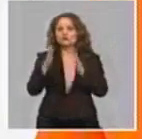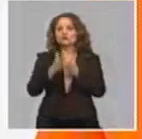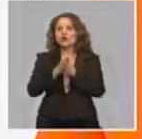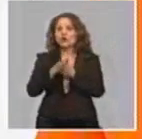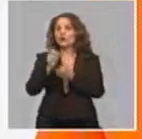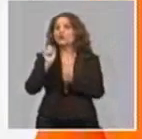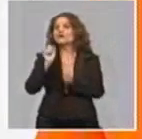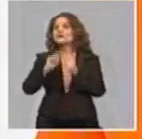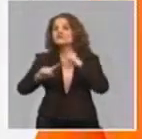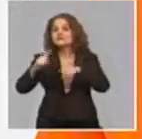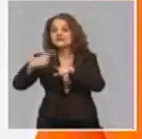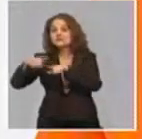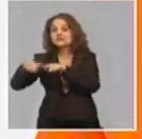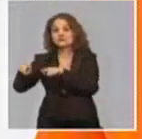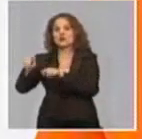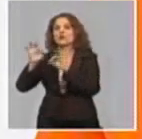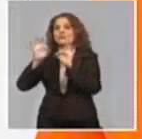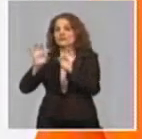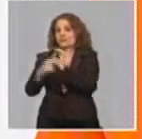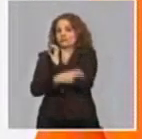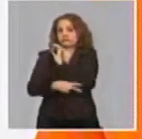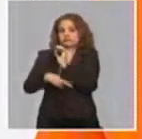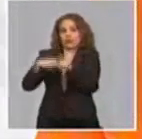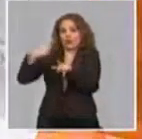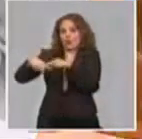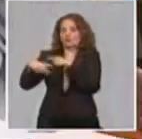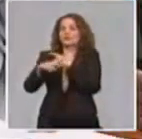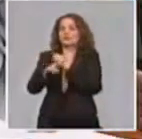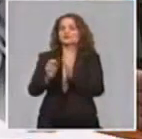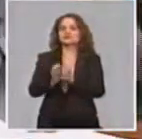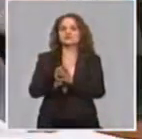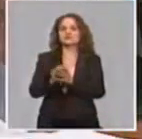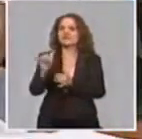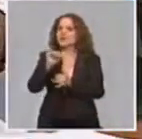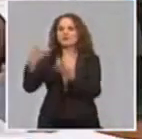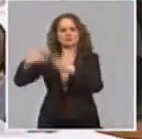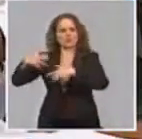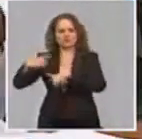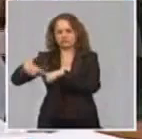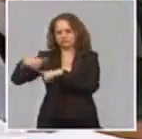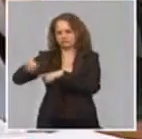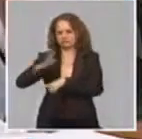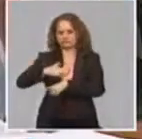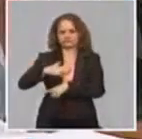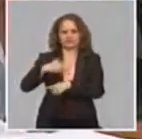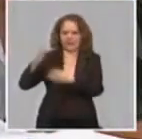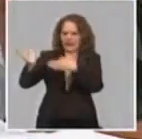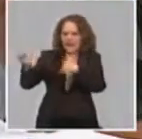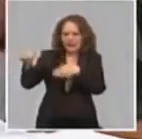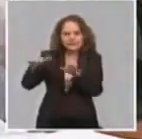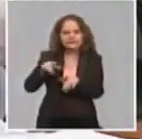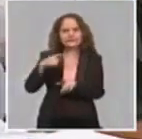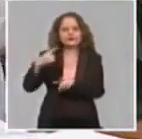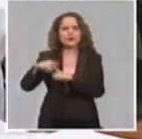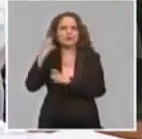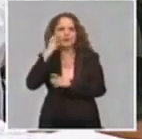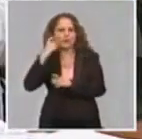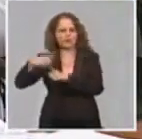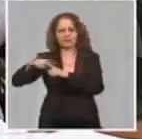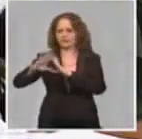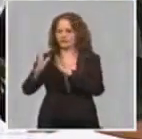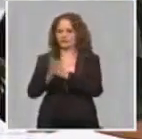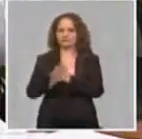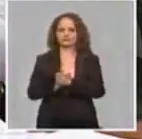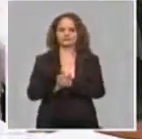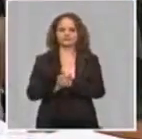Y ese es un objetivo que sigue, lo mantuvimos en una etapa, pero ahora inclusive en la primera fase, la segunda